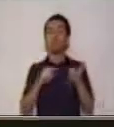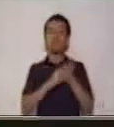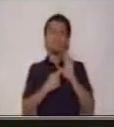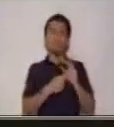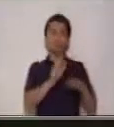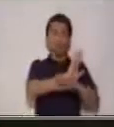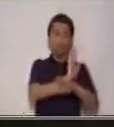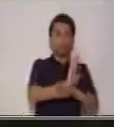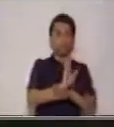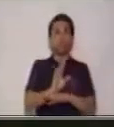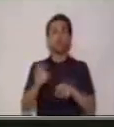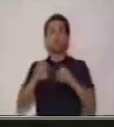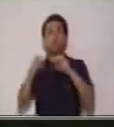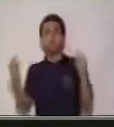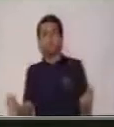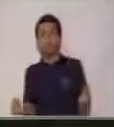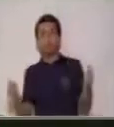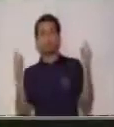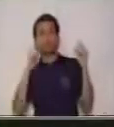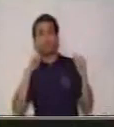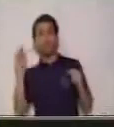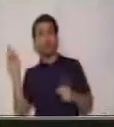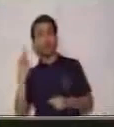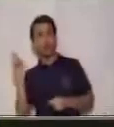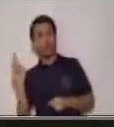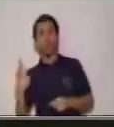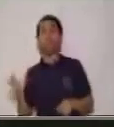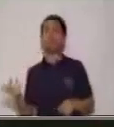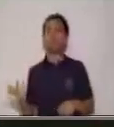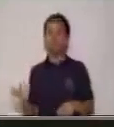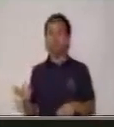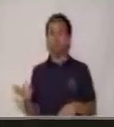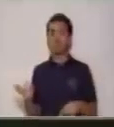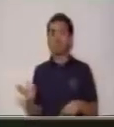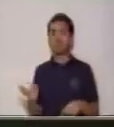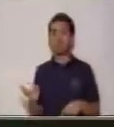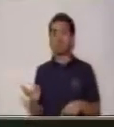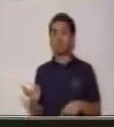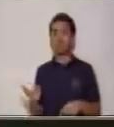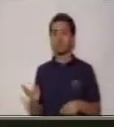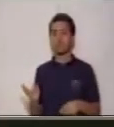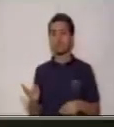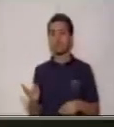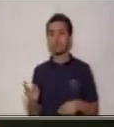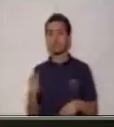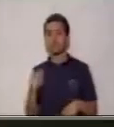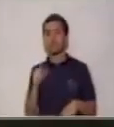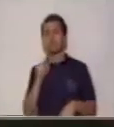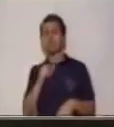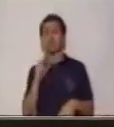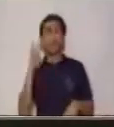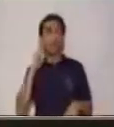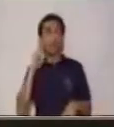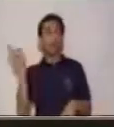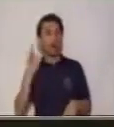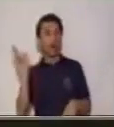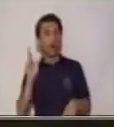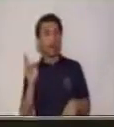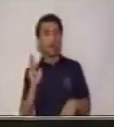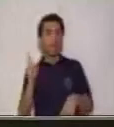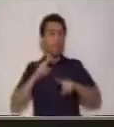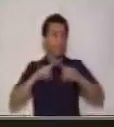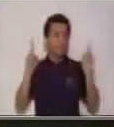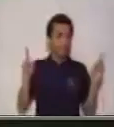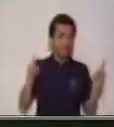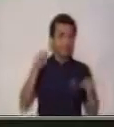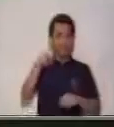eso vemos los anuncios de radio que tienen una estructura específica. Los anuncios de